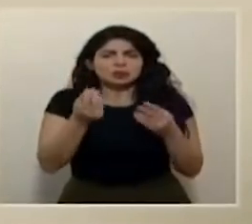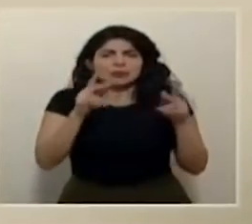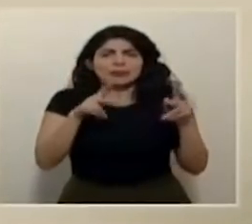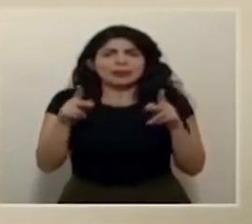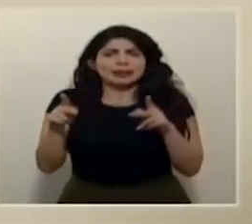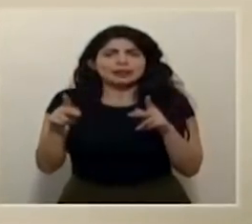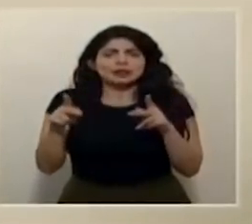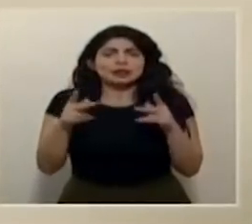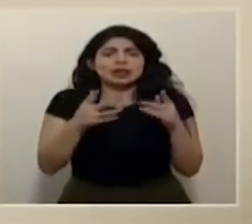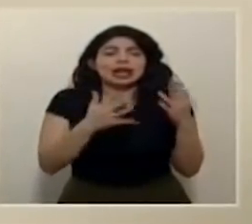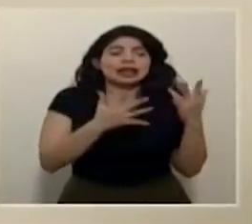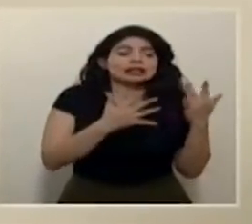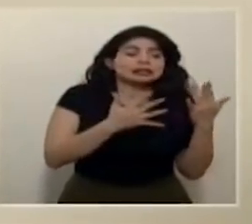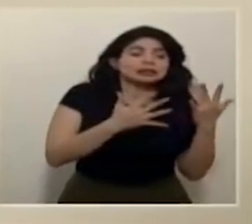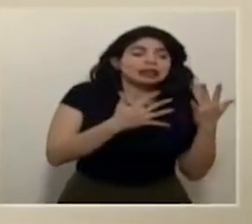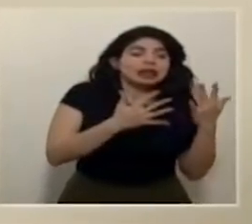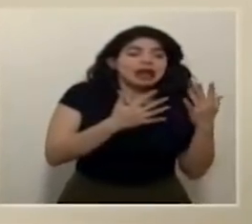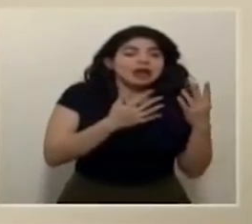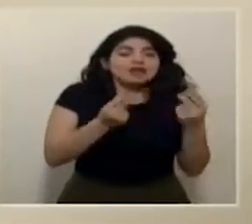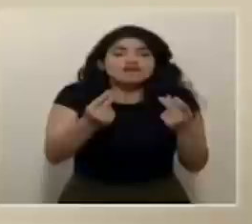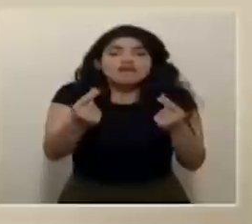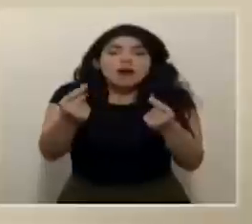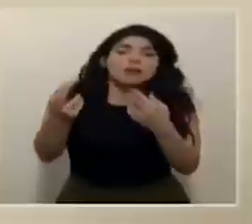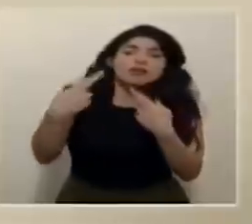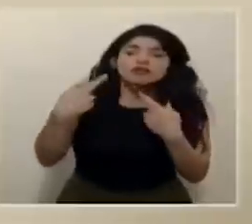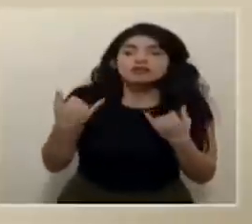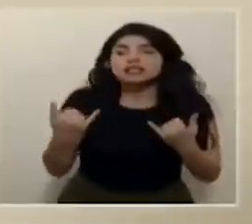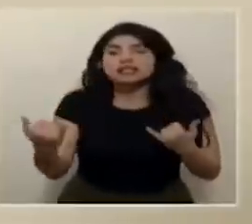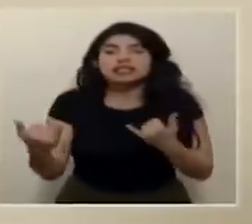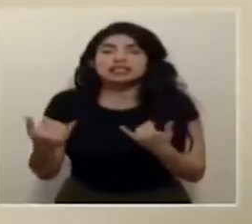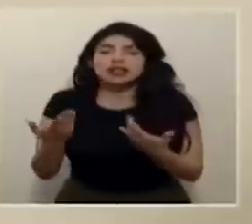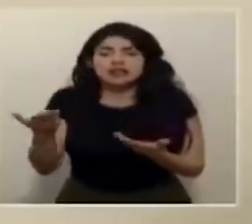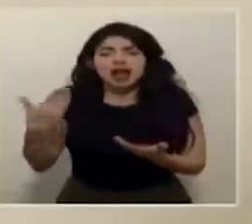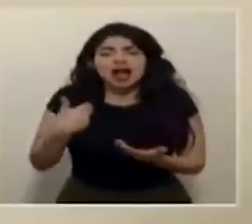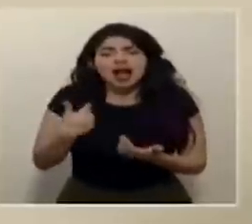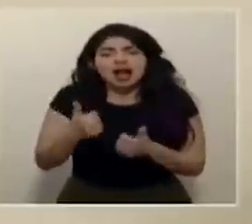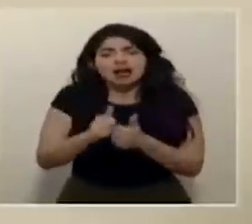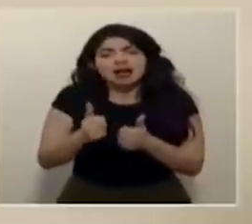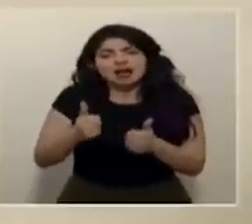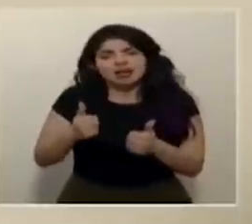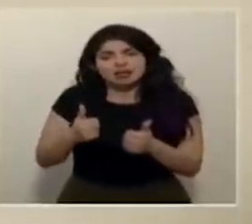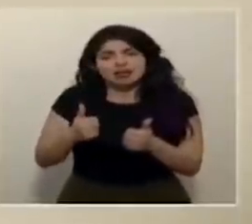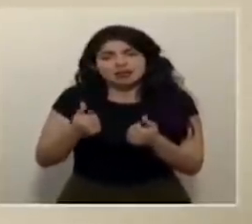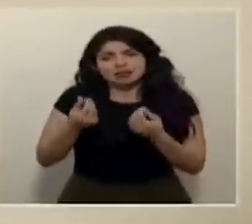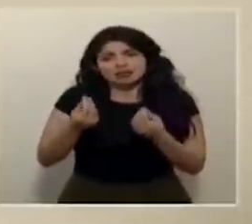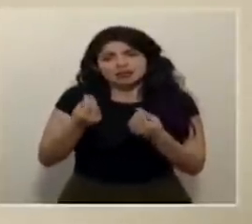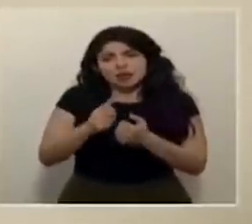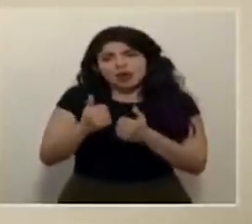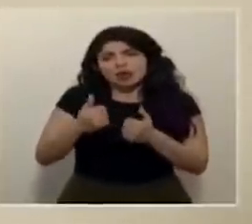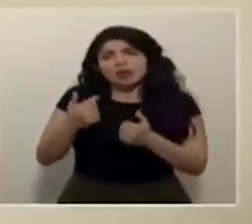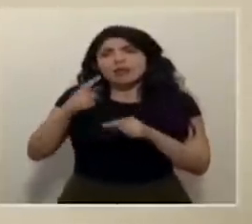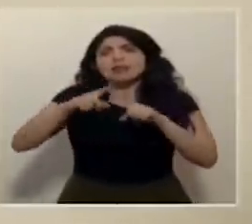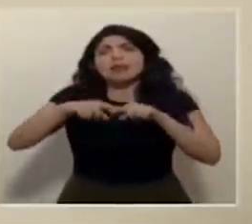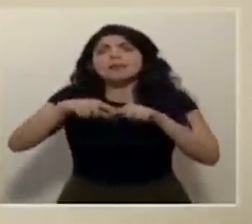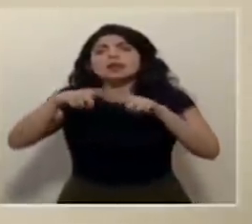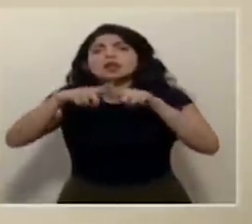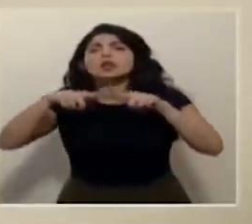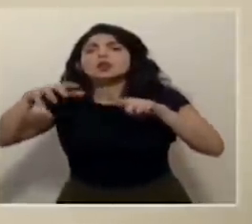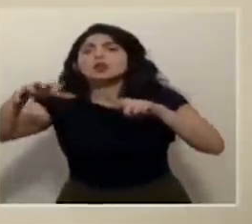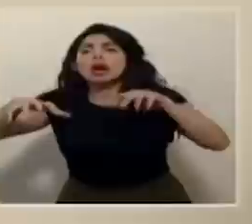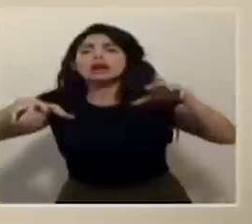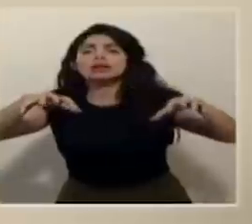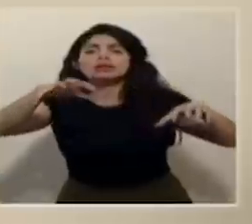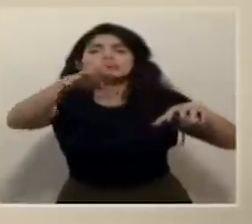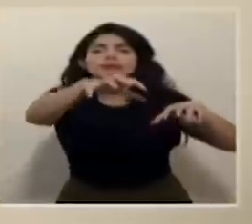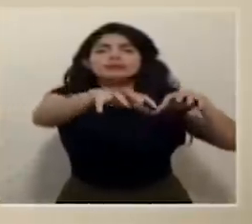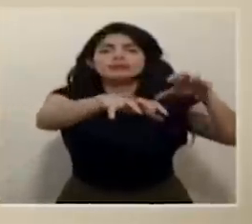espera que todo se haga lo más rápido posible ha habido pues retrasos importantes dependiendo de las áreas o las zonas en donde